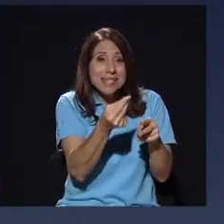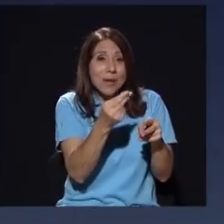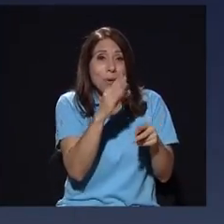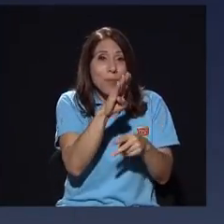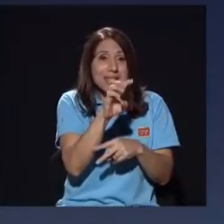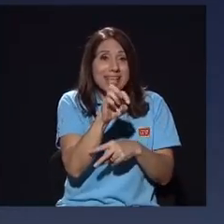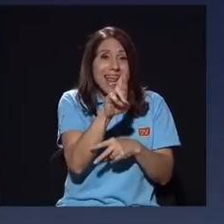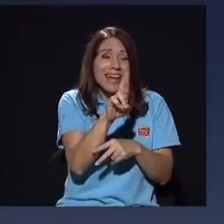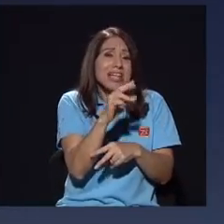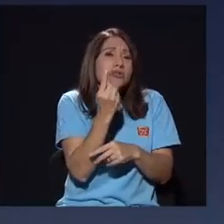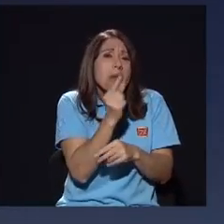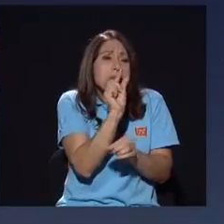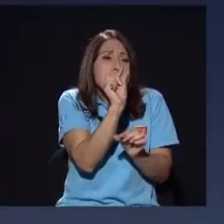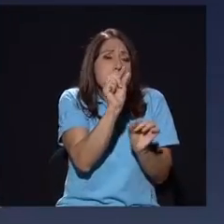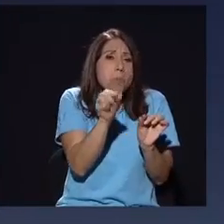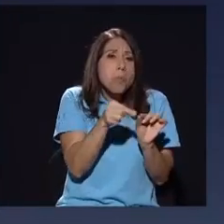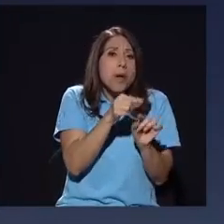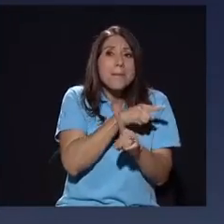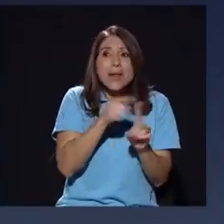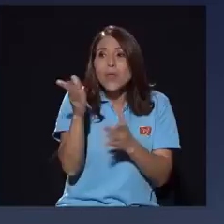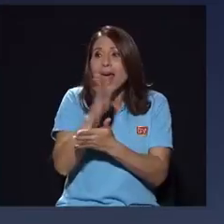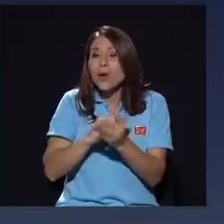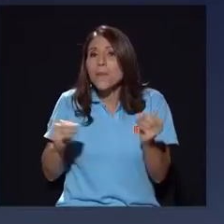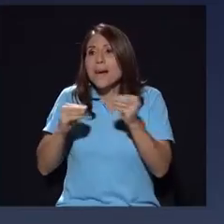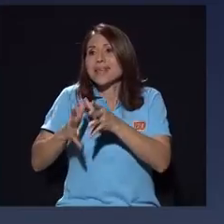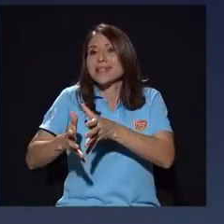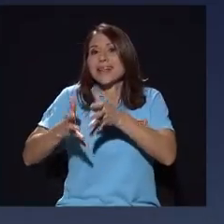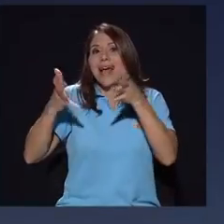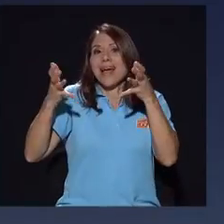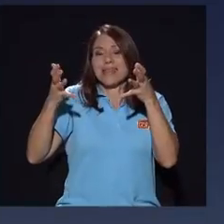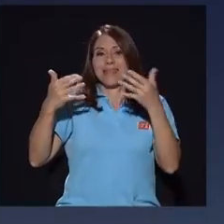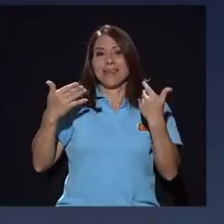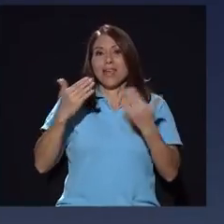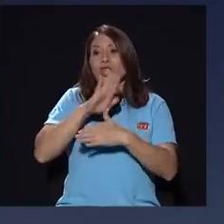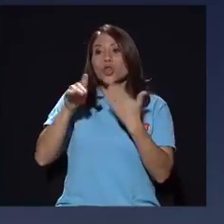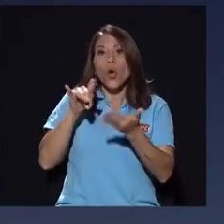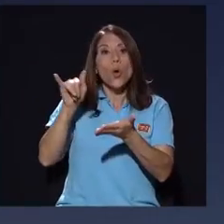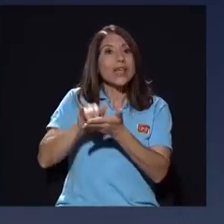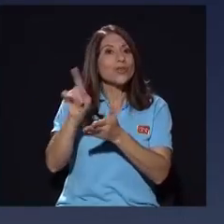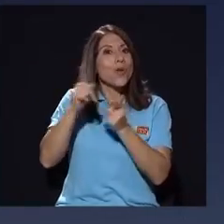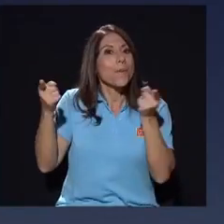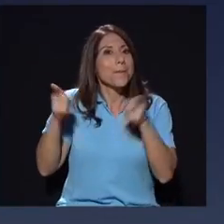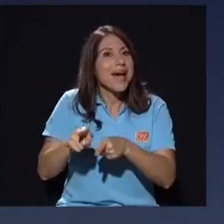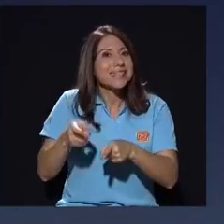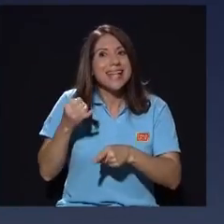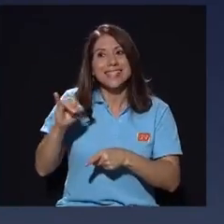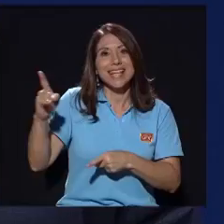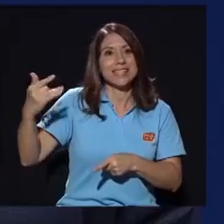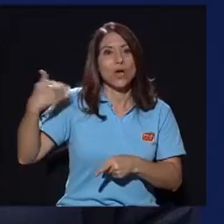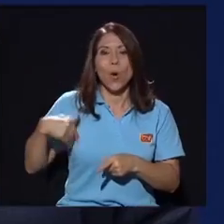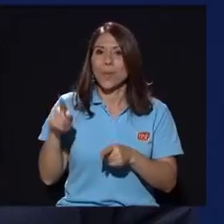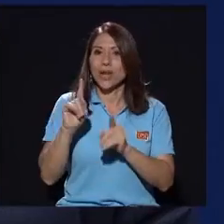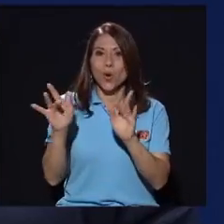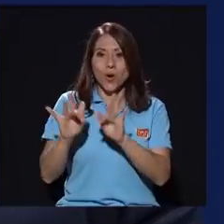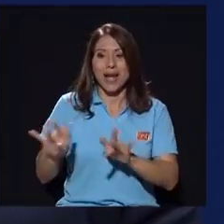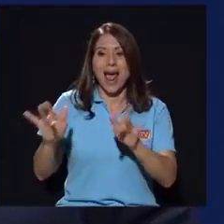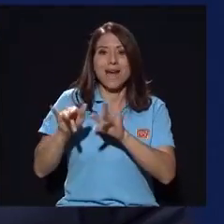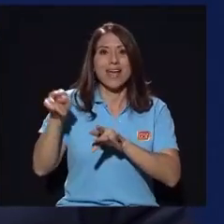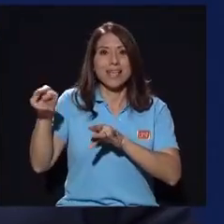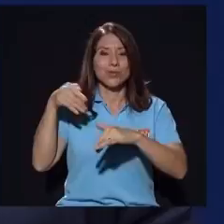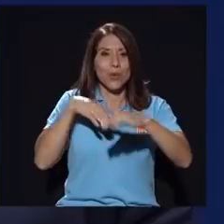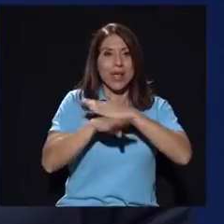una bestia enorme. Todo esto no pasa si ese hombre no graba ese audio en el baño. Tal vez, ahí, Diego, yo creo que,